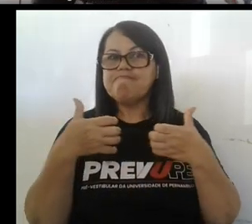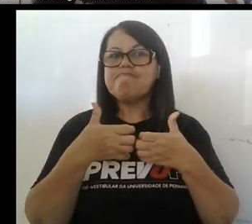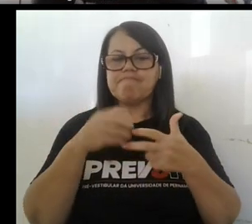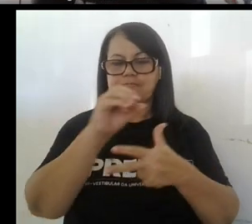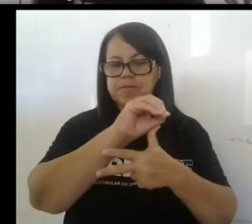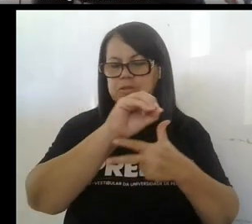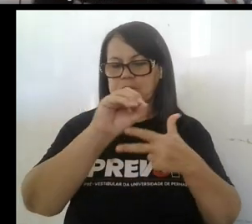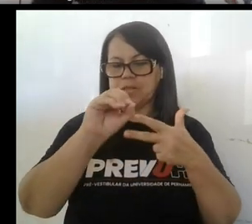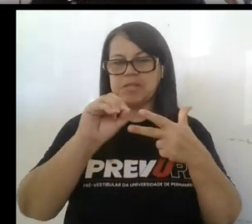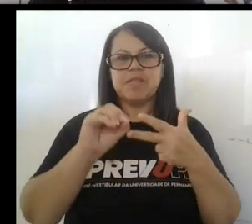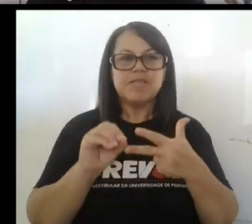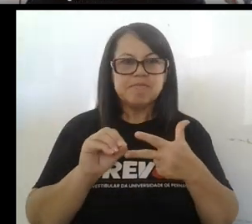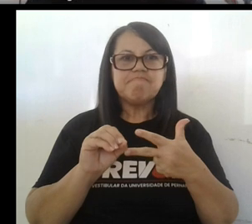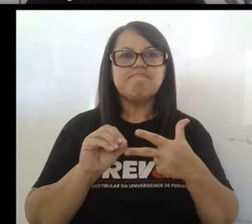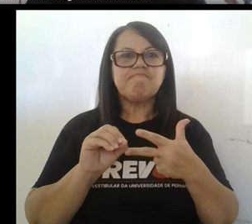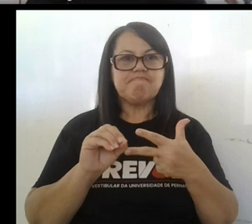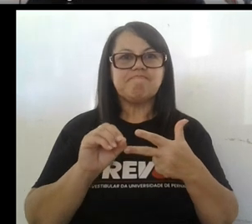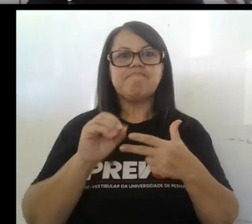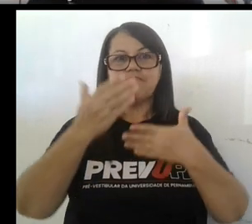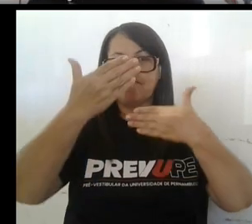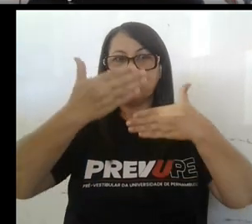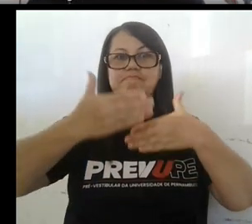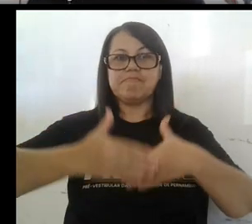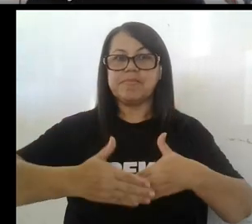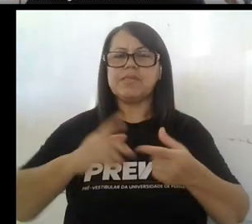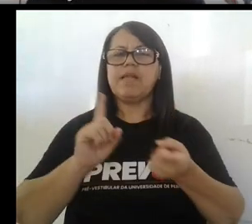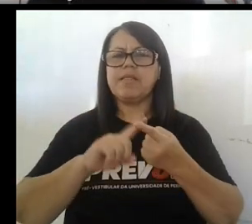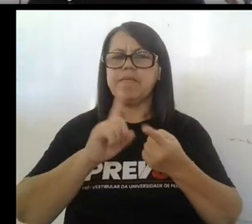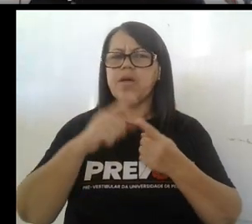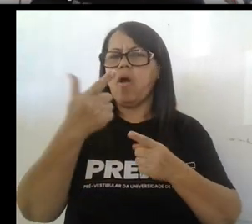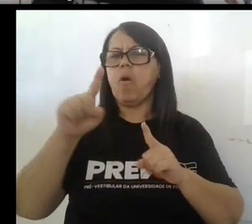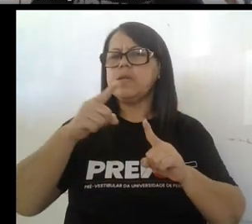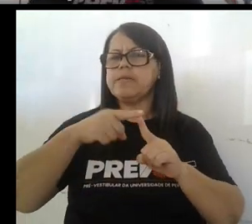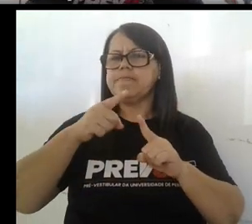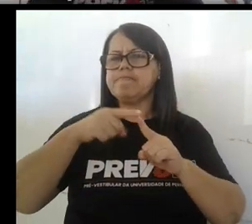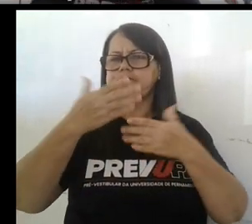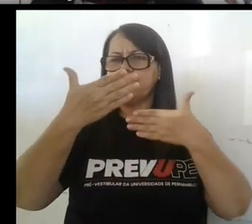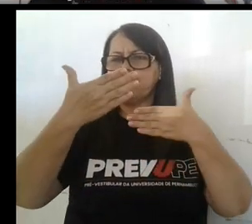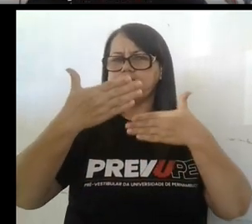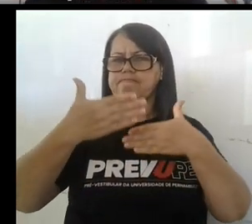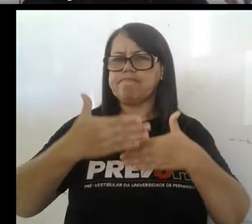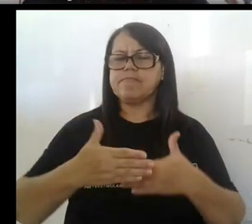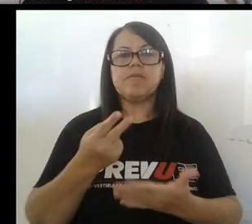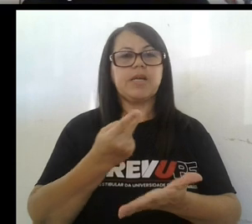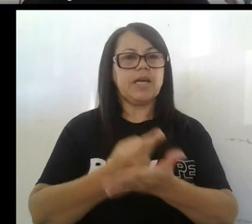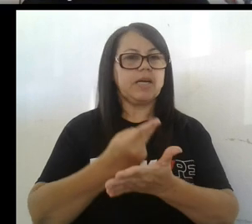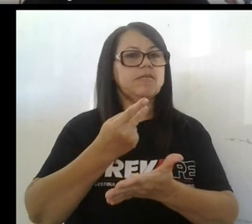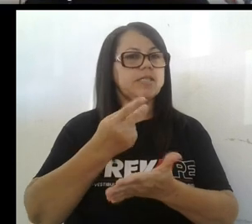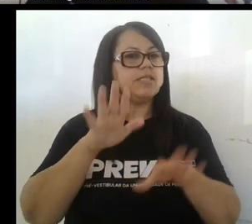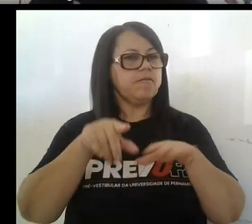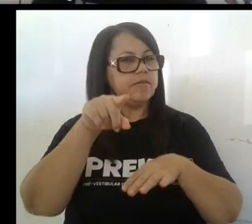al examen ENEM, ¿no? Y a otros exámenes también externos